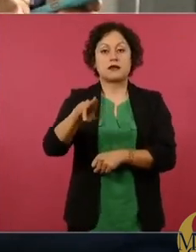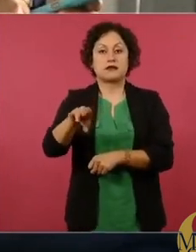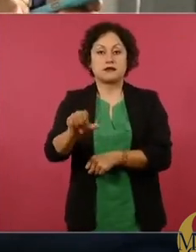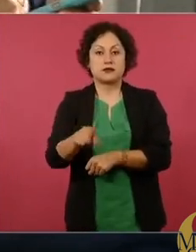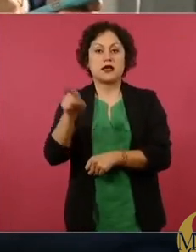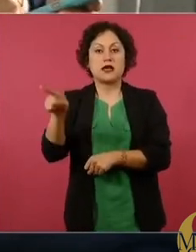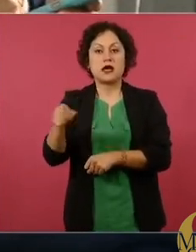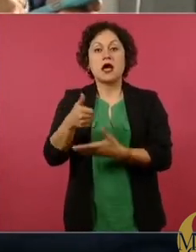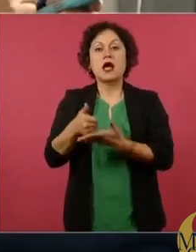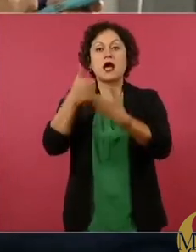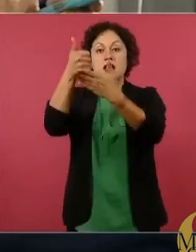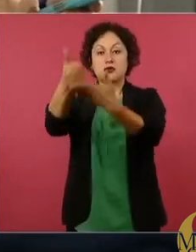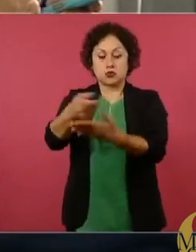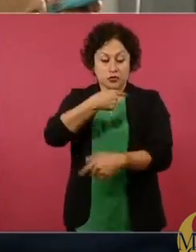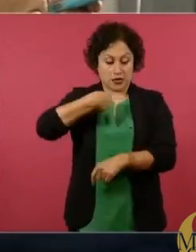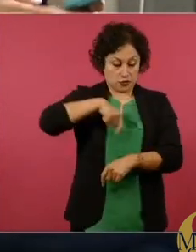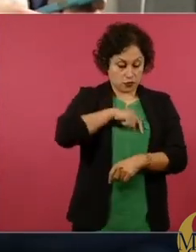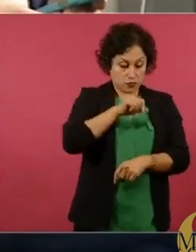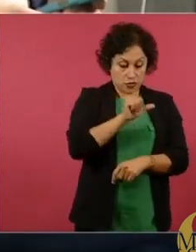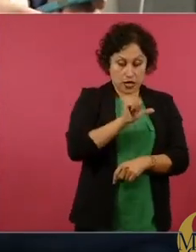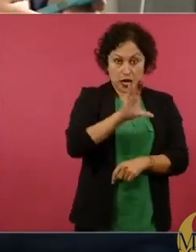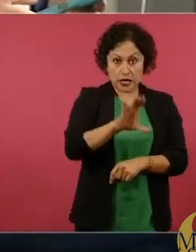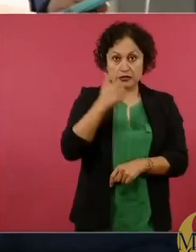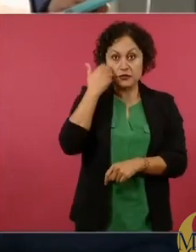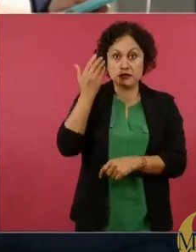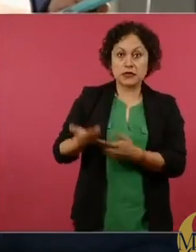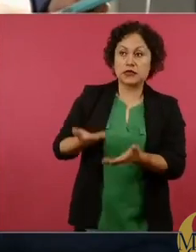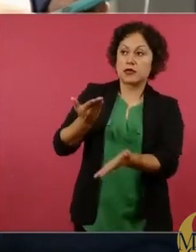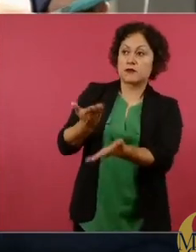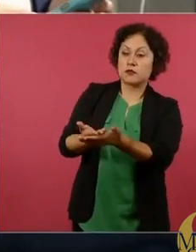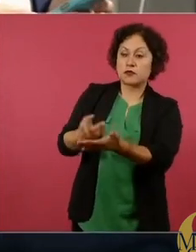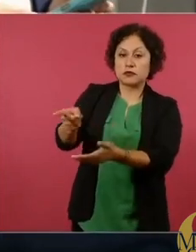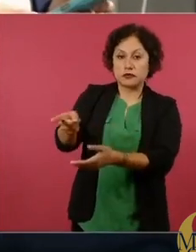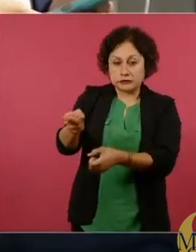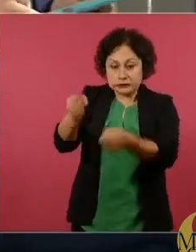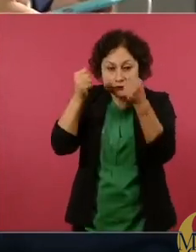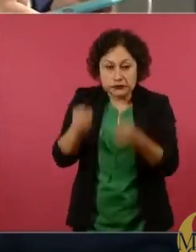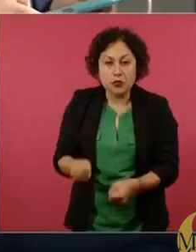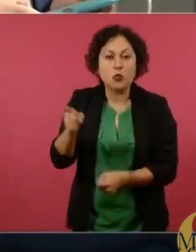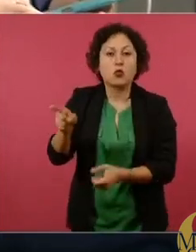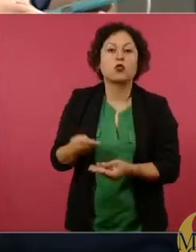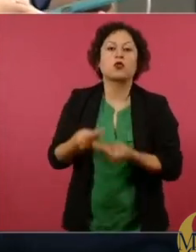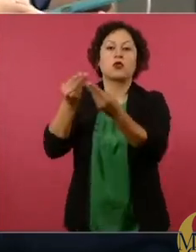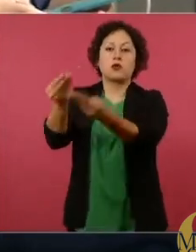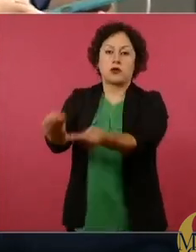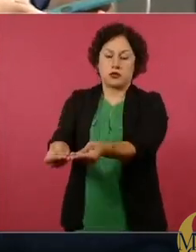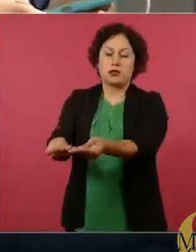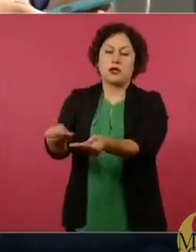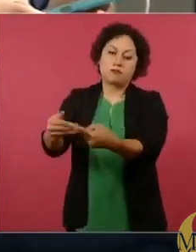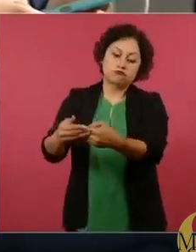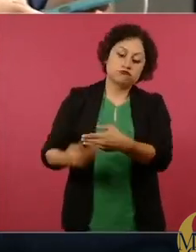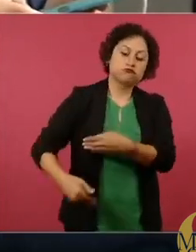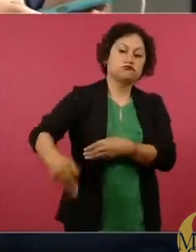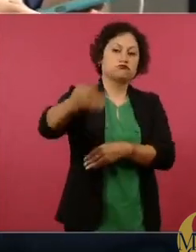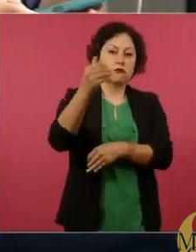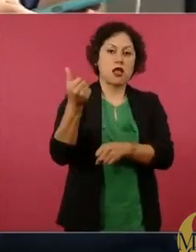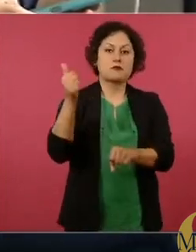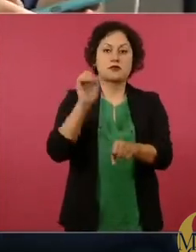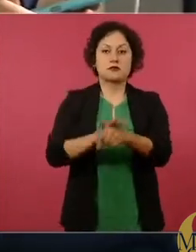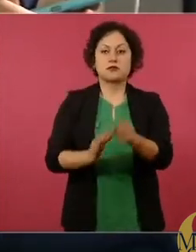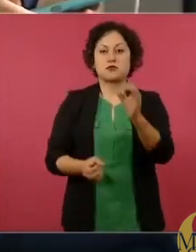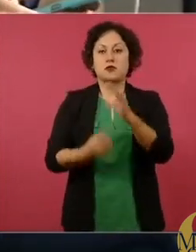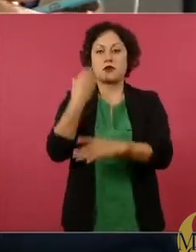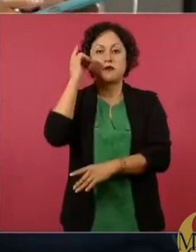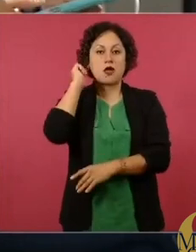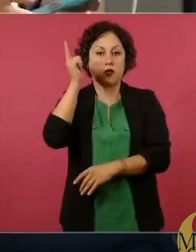civil, deseamos tener la certeza de su recepción, deseándoles éxito en su administración, tanto en los